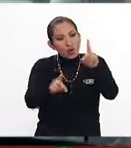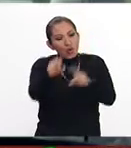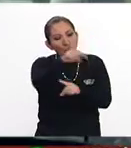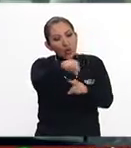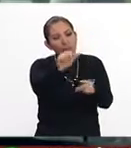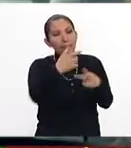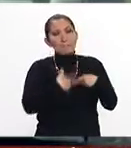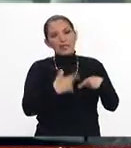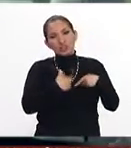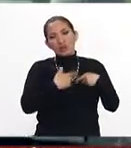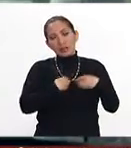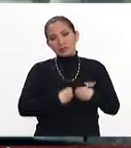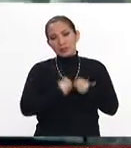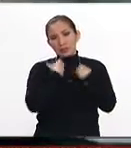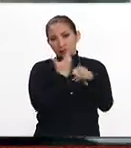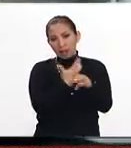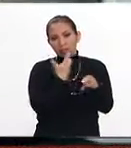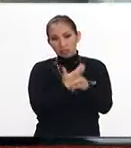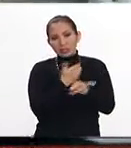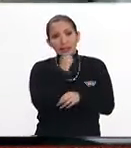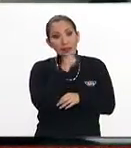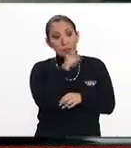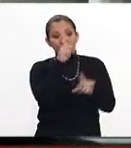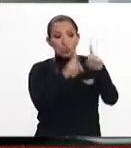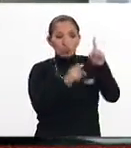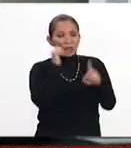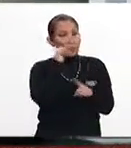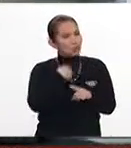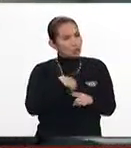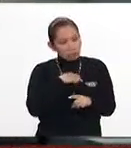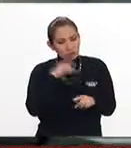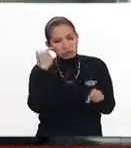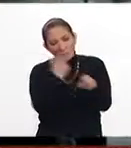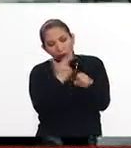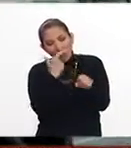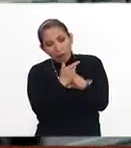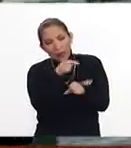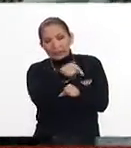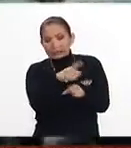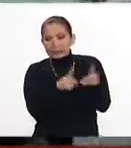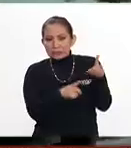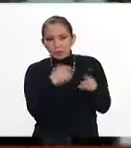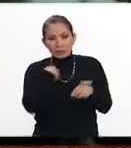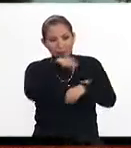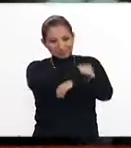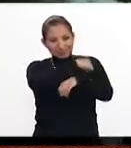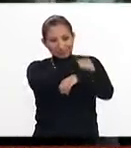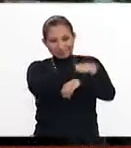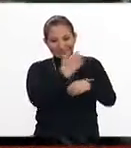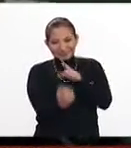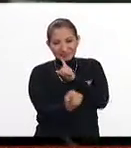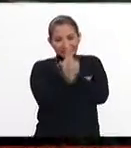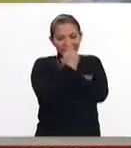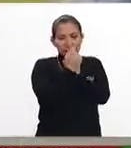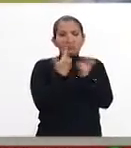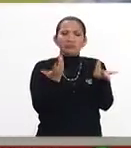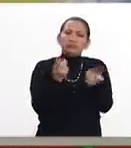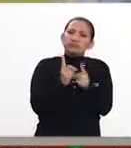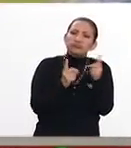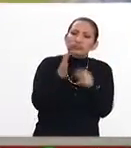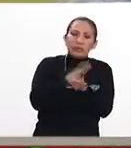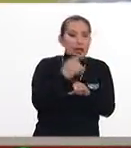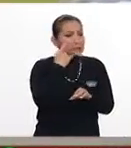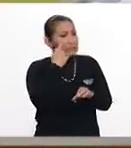los conacionales, que además son dudas que hemos estado captando por las ventanillas de atención que hemos estado